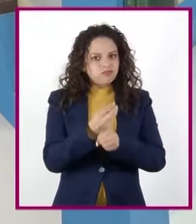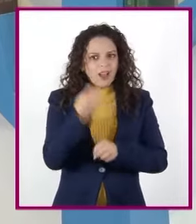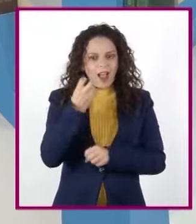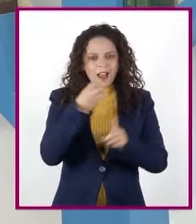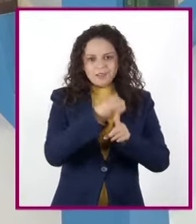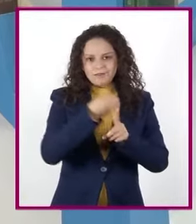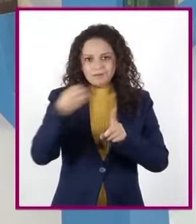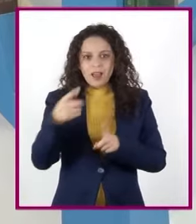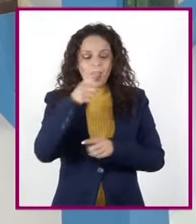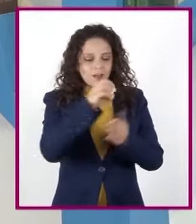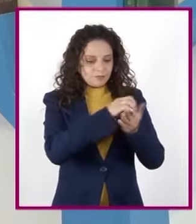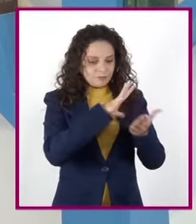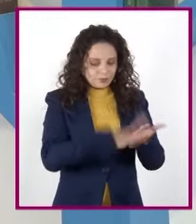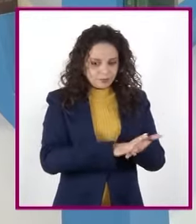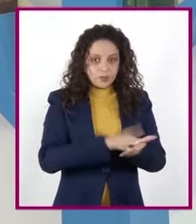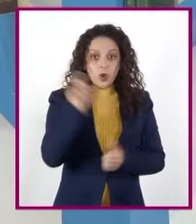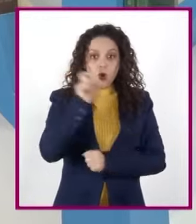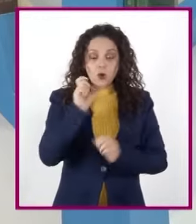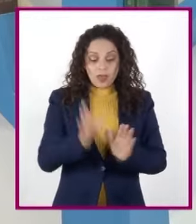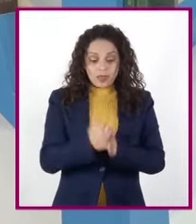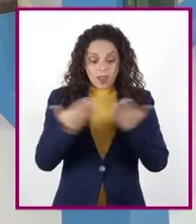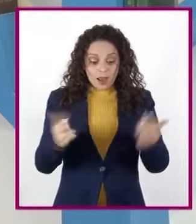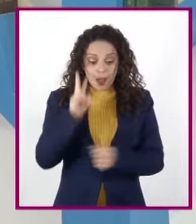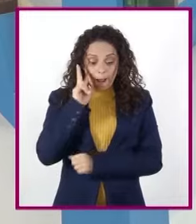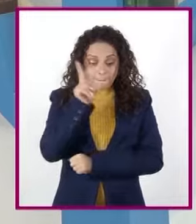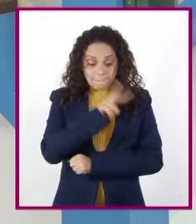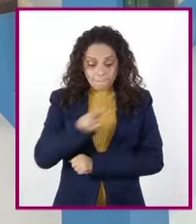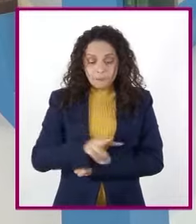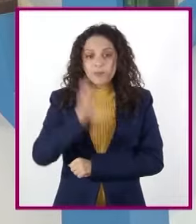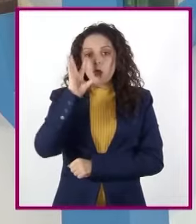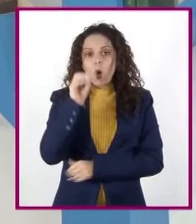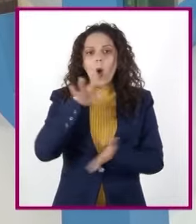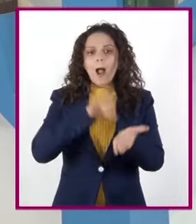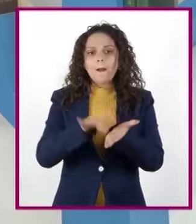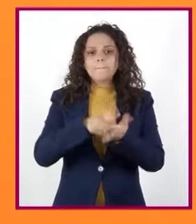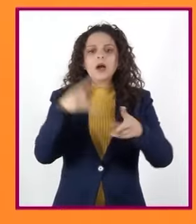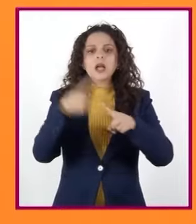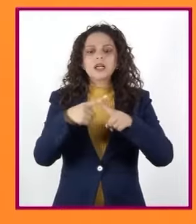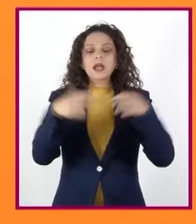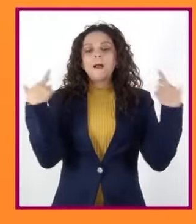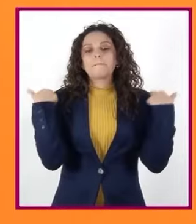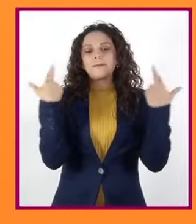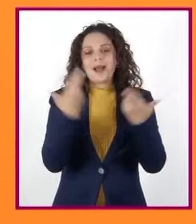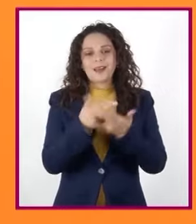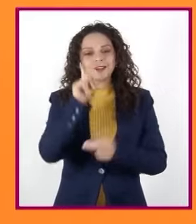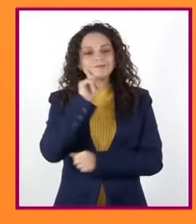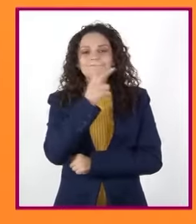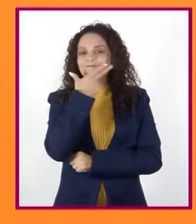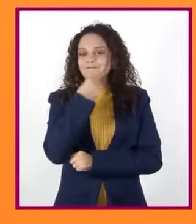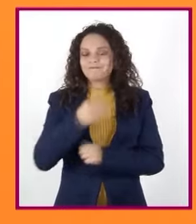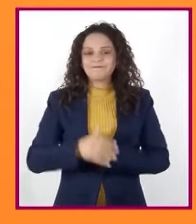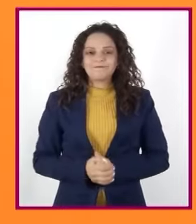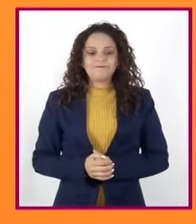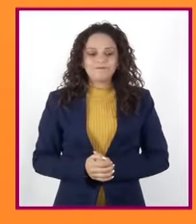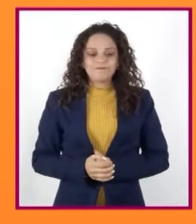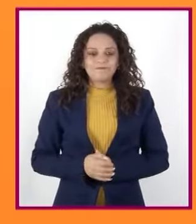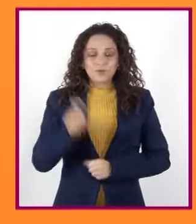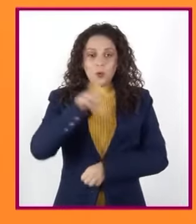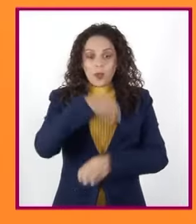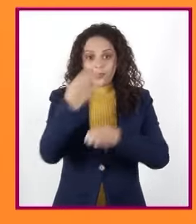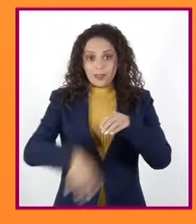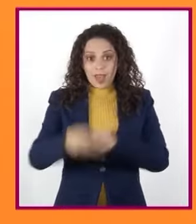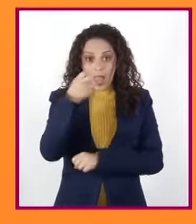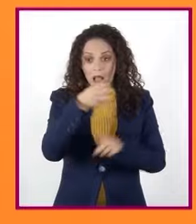podrán resolver al revisar su libro de texto o con apoyo de sus maestras y maestros. Al término de nuestra sesión